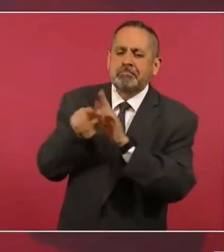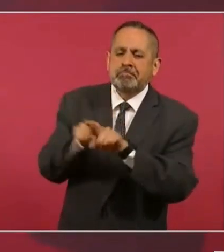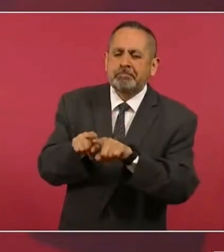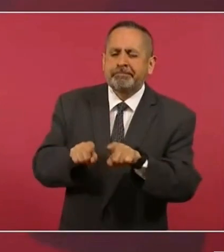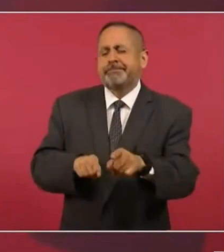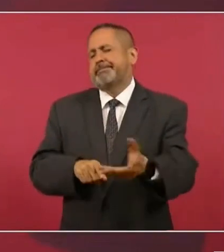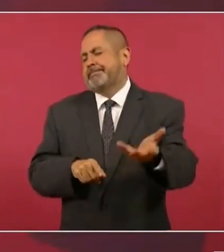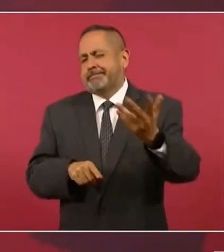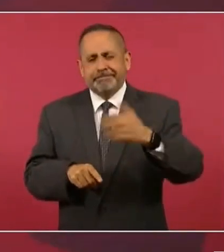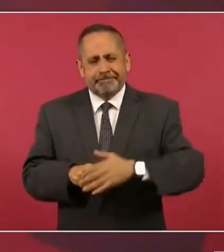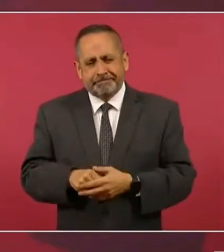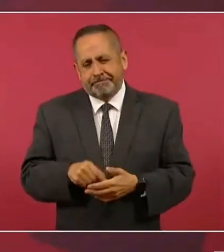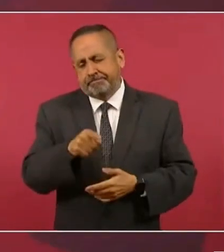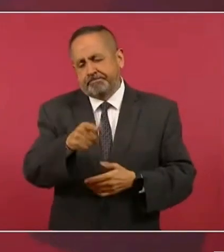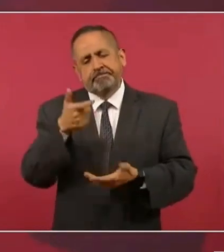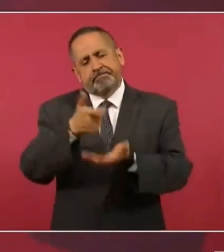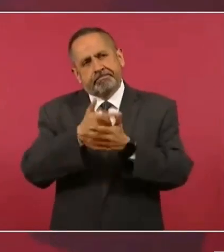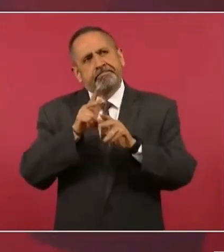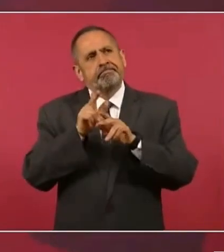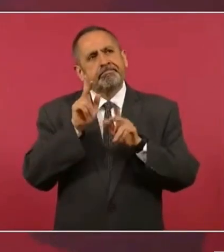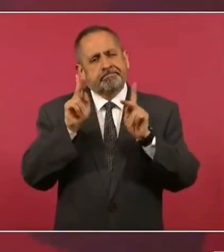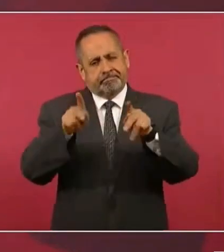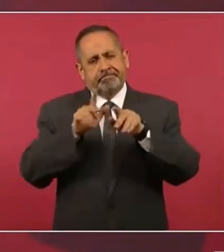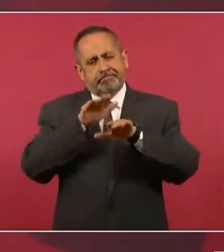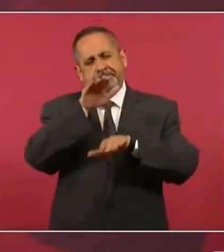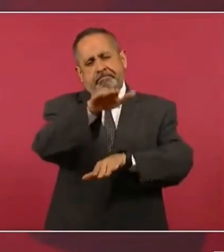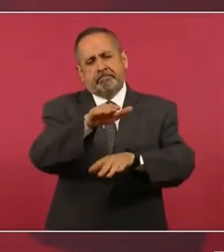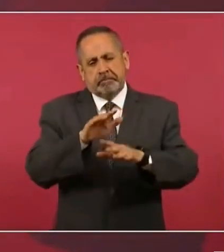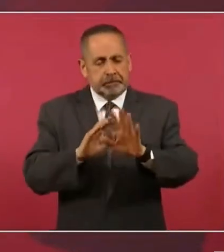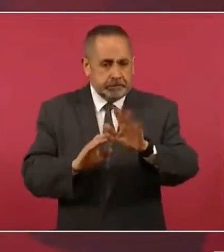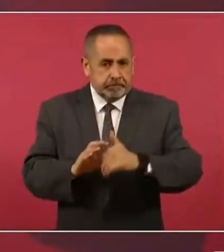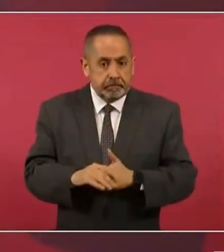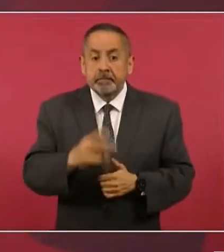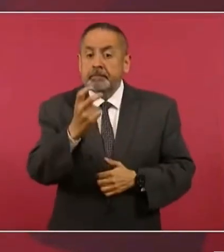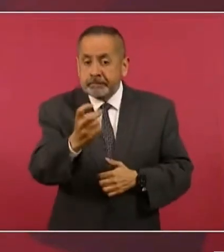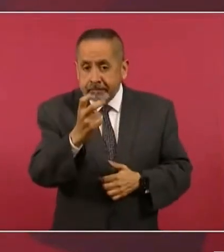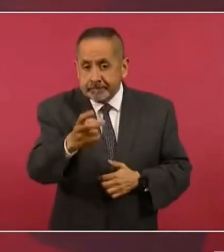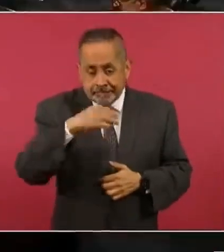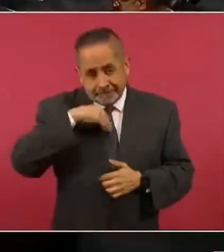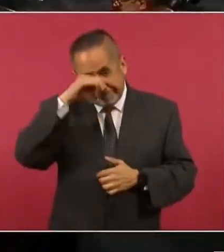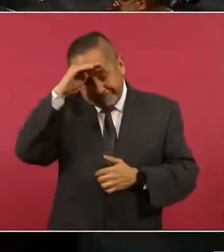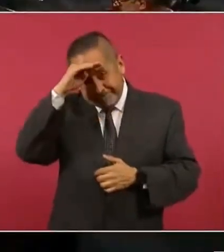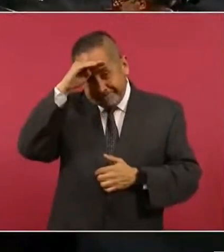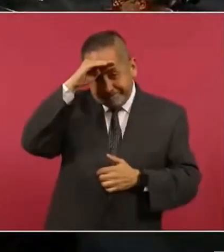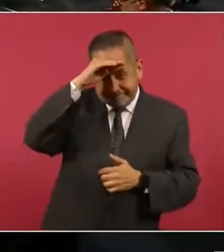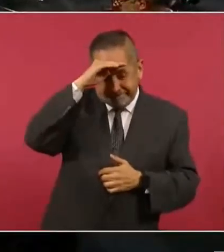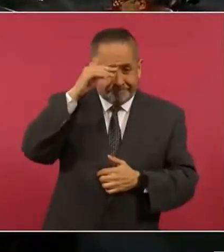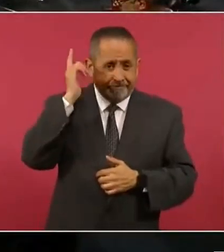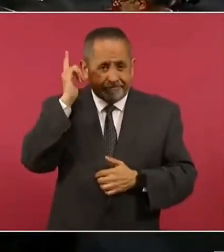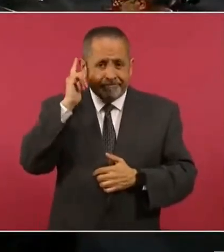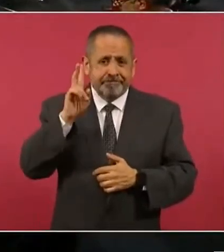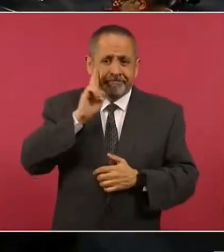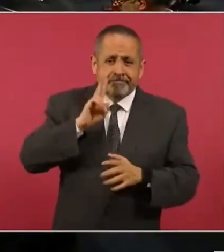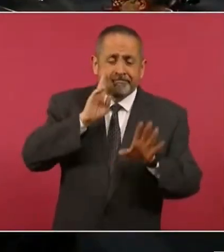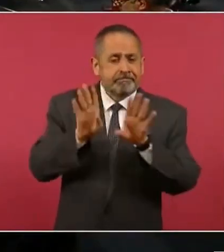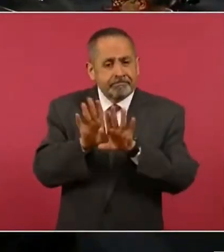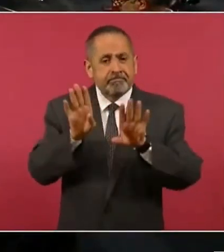y algo así vamos a hacer ojalá y encontremos